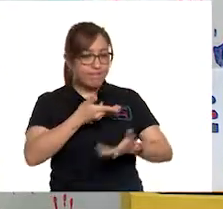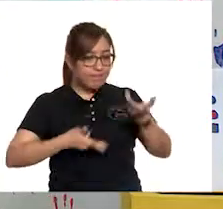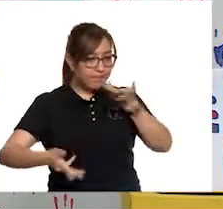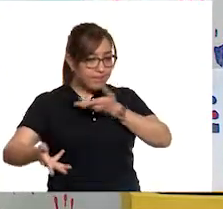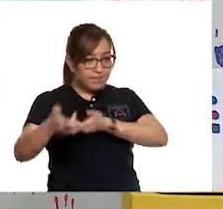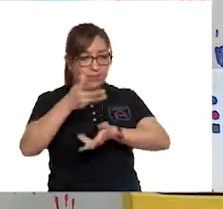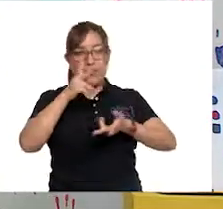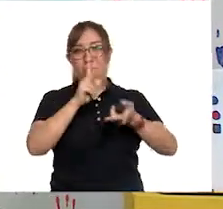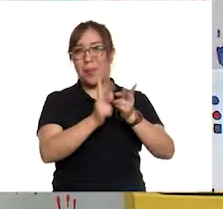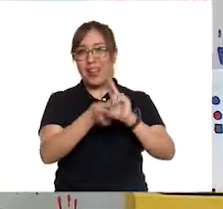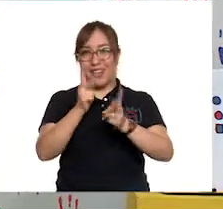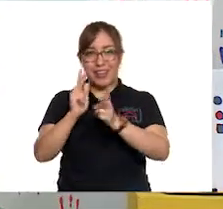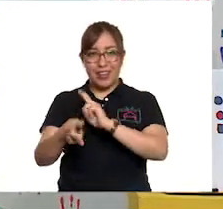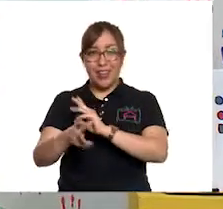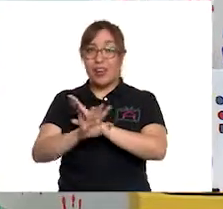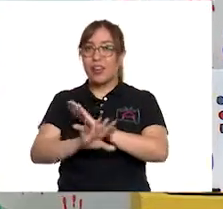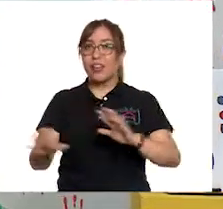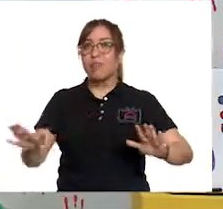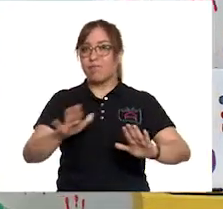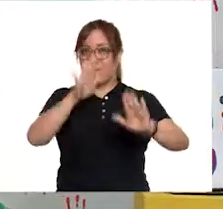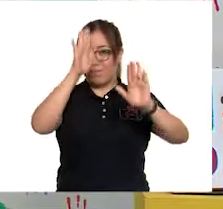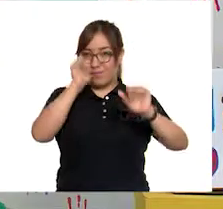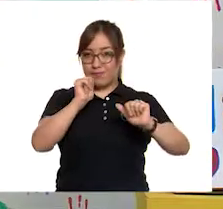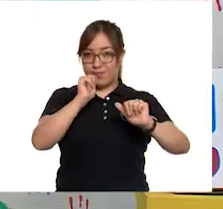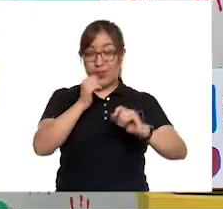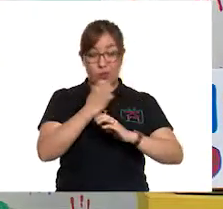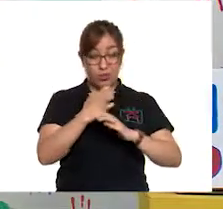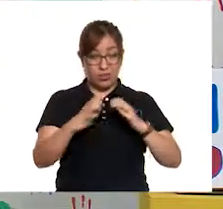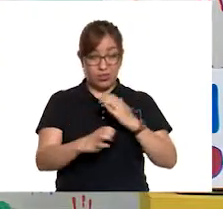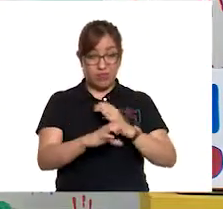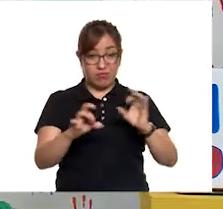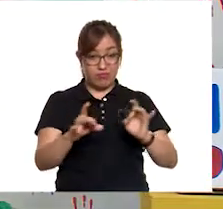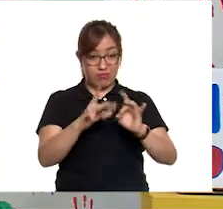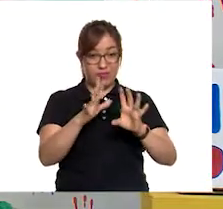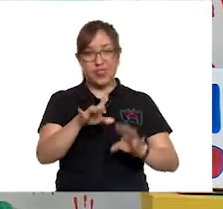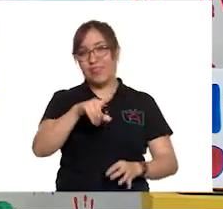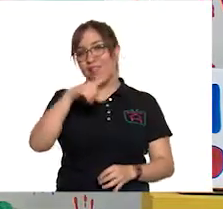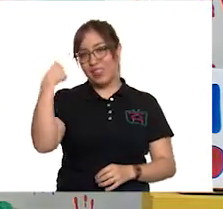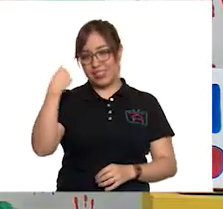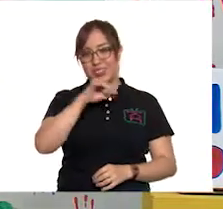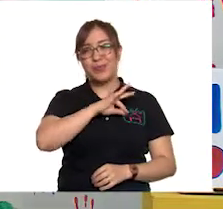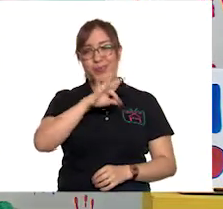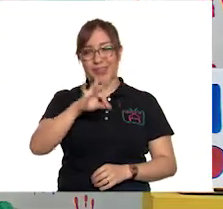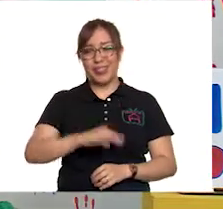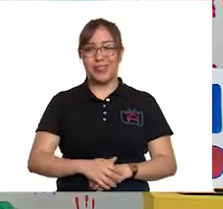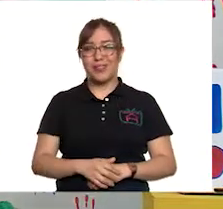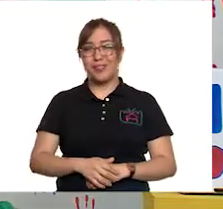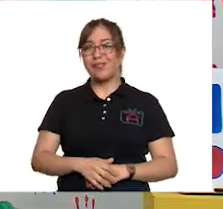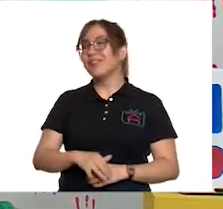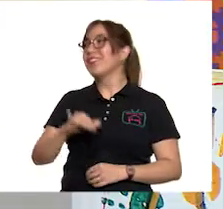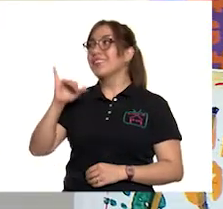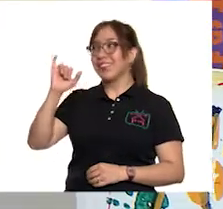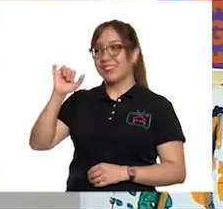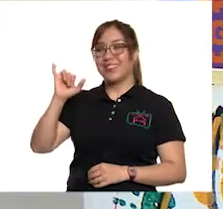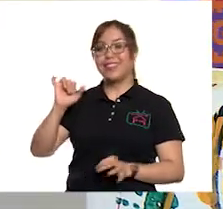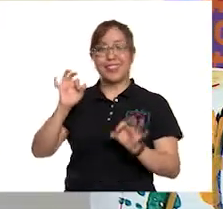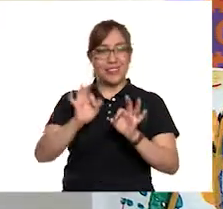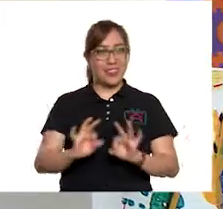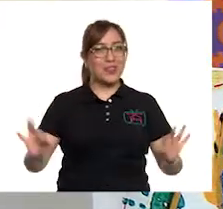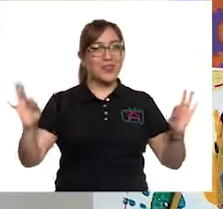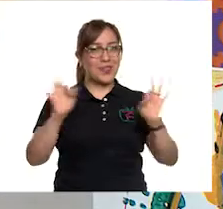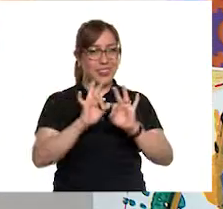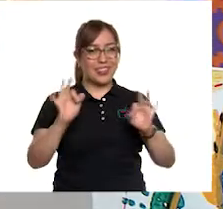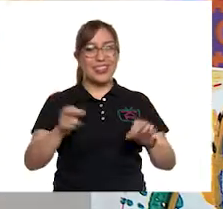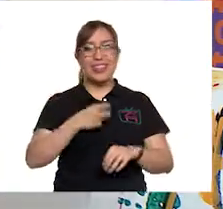y ponernos de acuerdo. Y así las cosas se solucionan más fácil. ¿Qué les parece? Sí, es muy importante eso que dijo maestra.